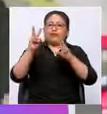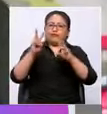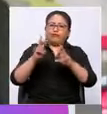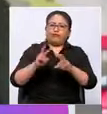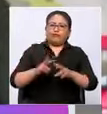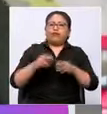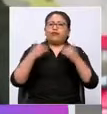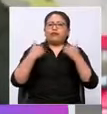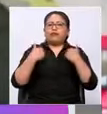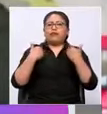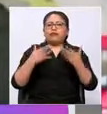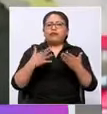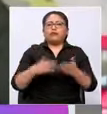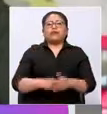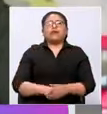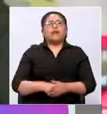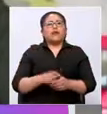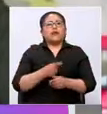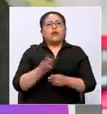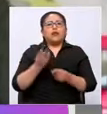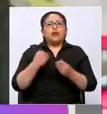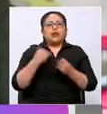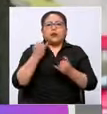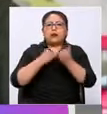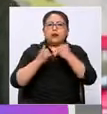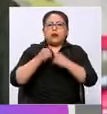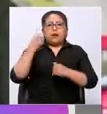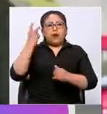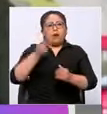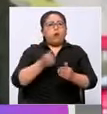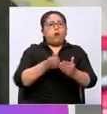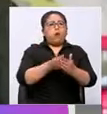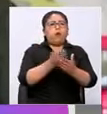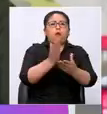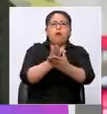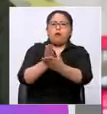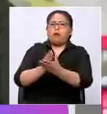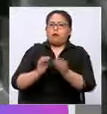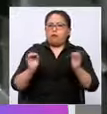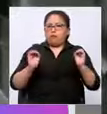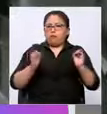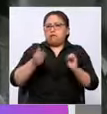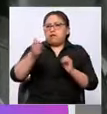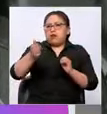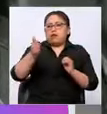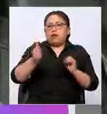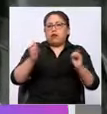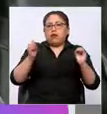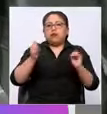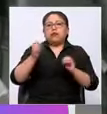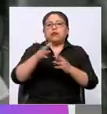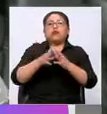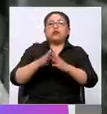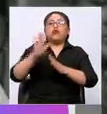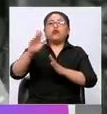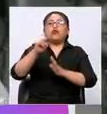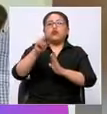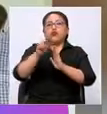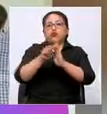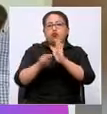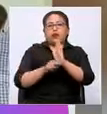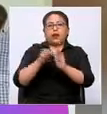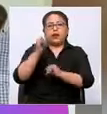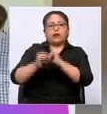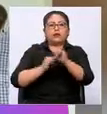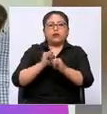obviamente no ha existido ningún tipo de persecución política, ni mucho menos, porque estamos hablando de la justicia internacional, de la